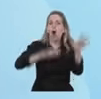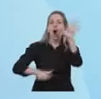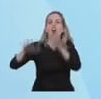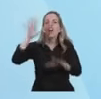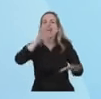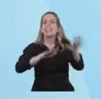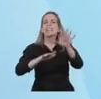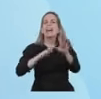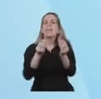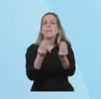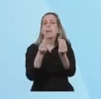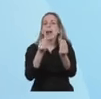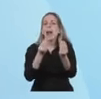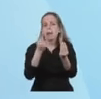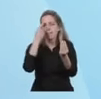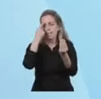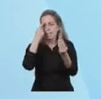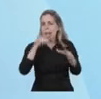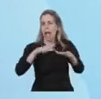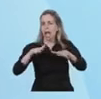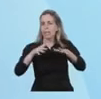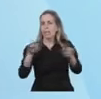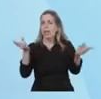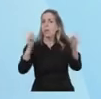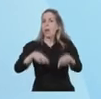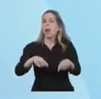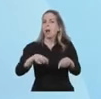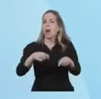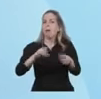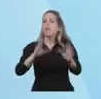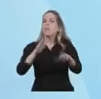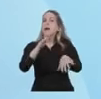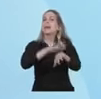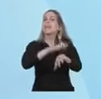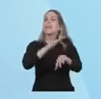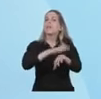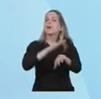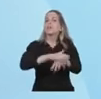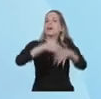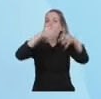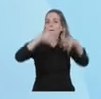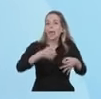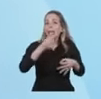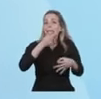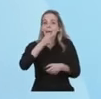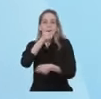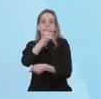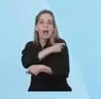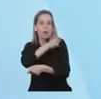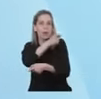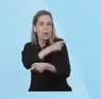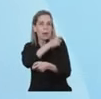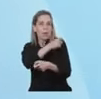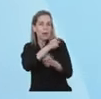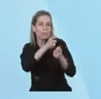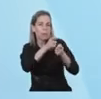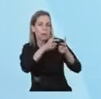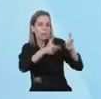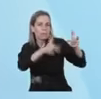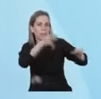responsable y cuidadosa. Cuanto más vacunemos, cuanto más nos cuidemos,